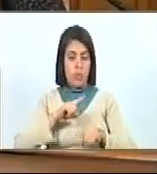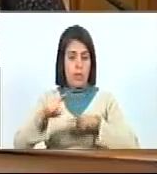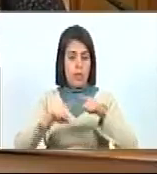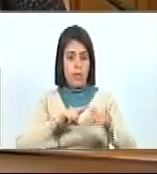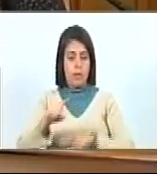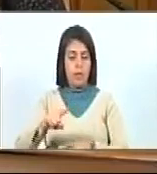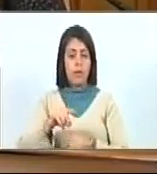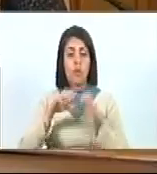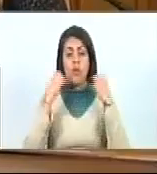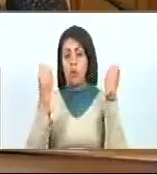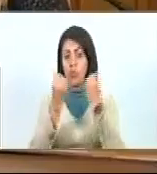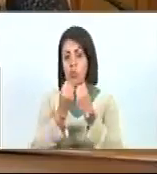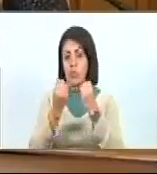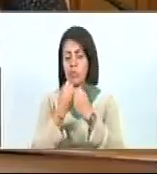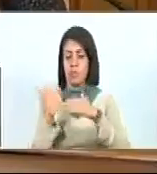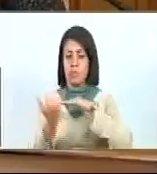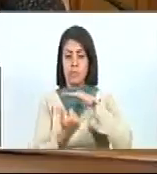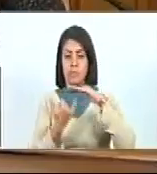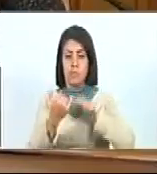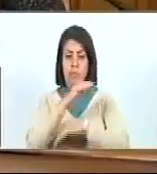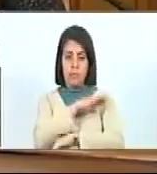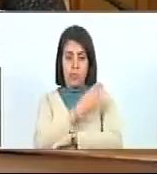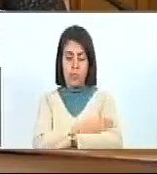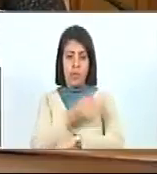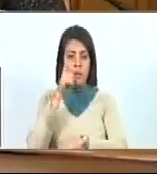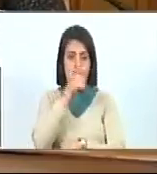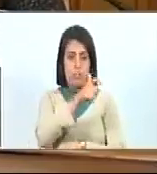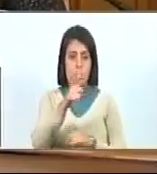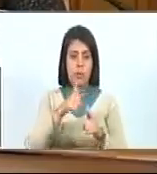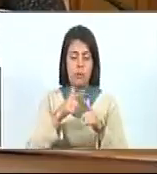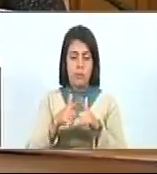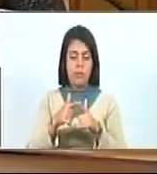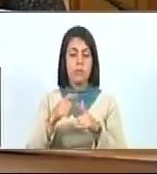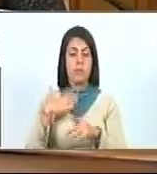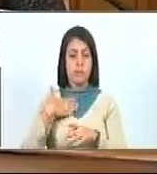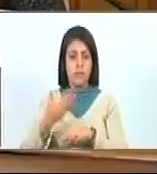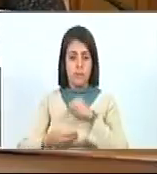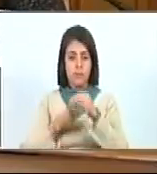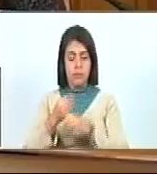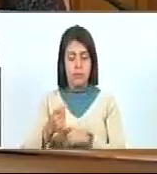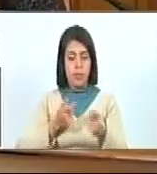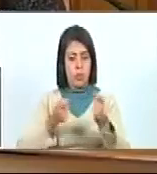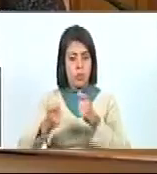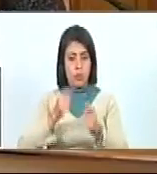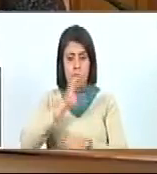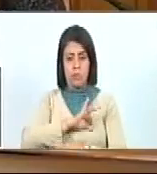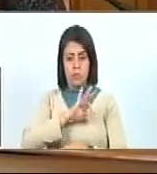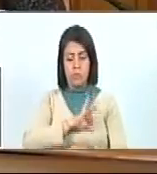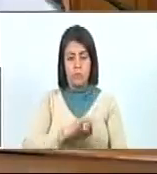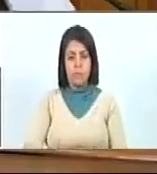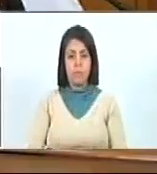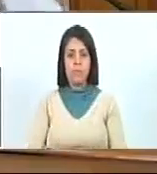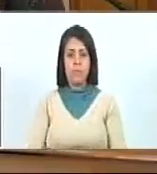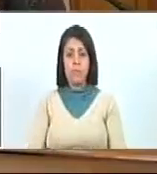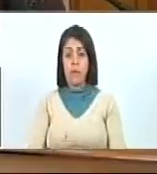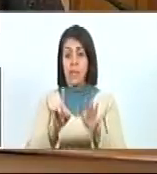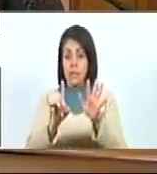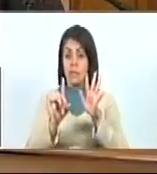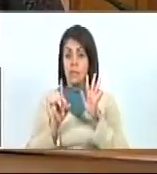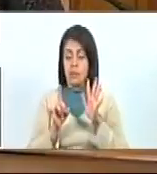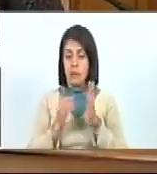ante las organizaciones e instancias del poder popular con competencia en materia de Contraloría Social. 6.